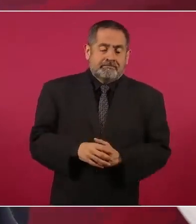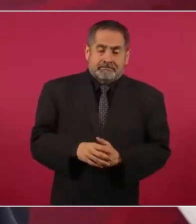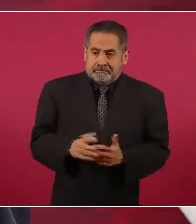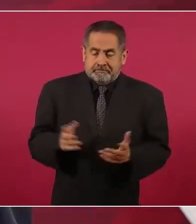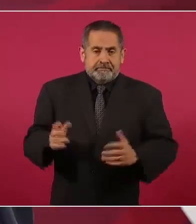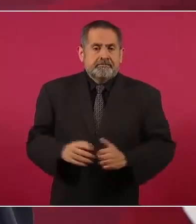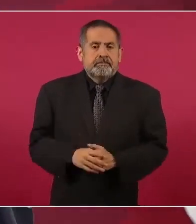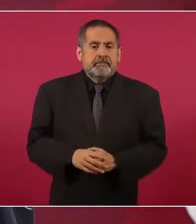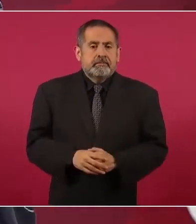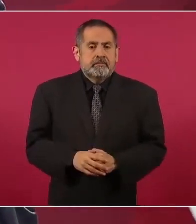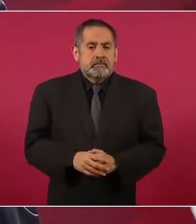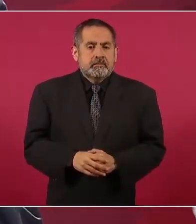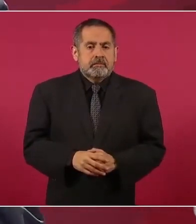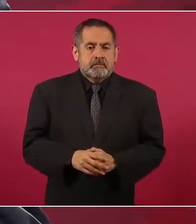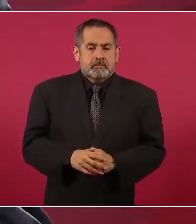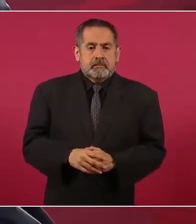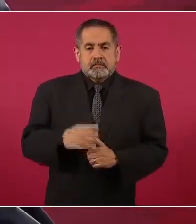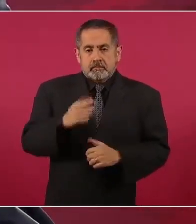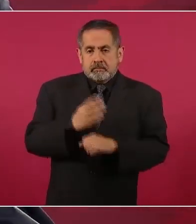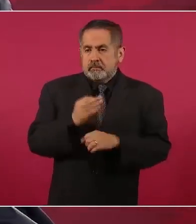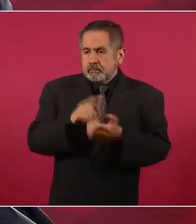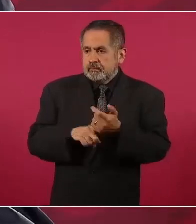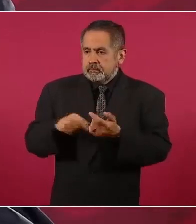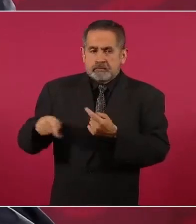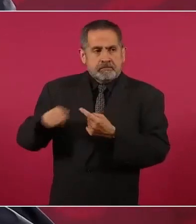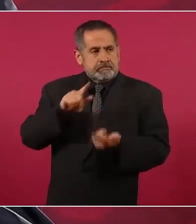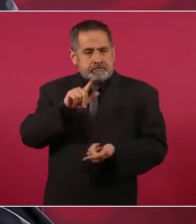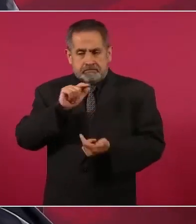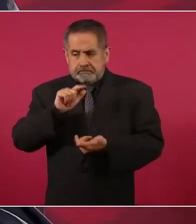que ha aumentado el presupuesto.